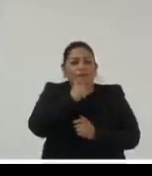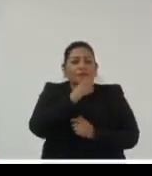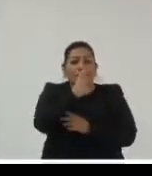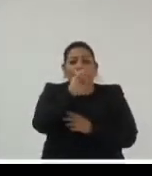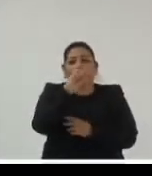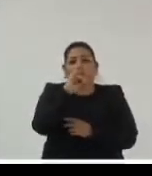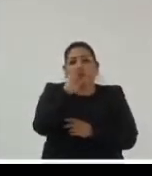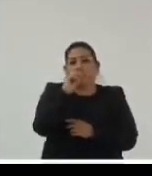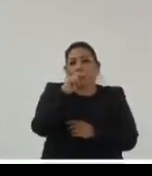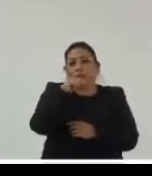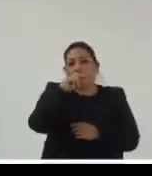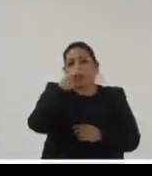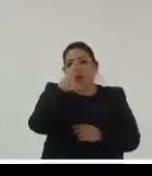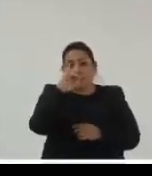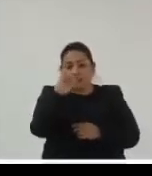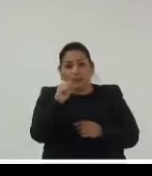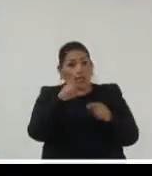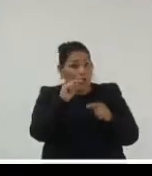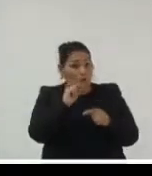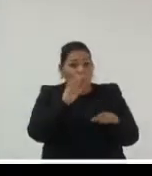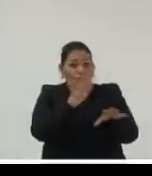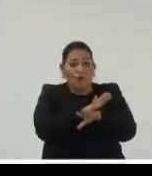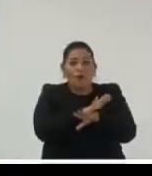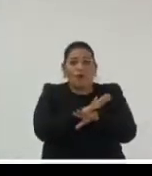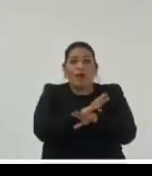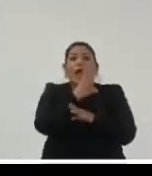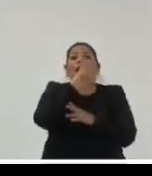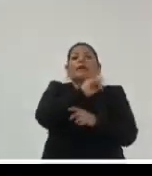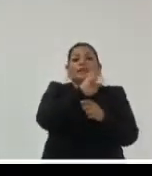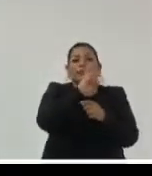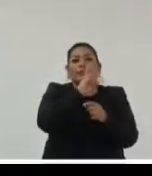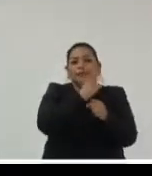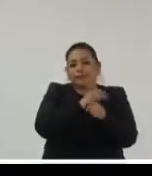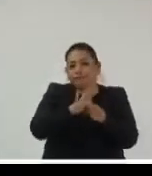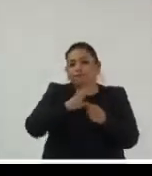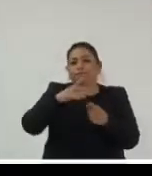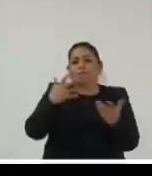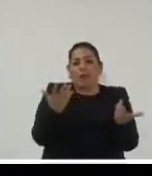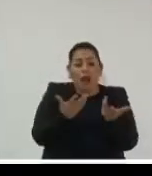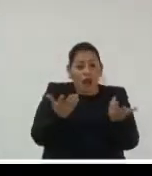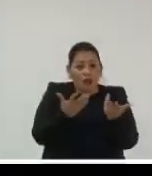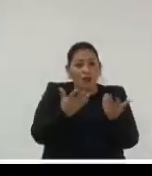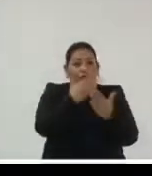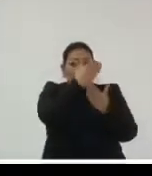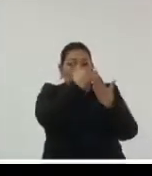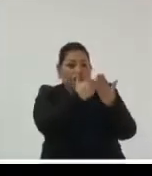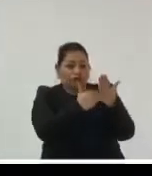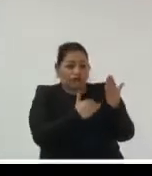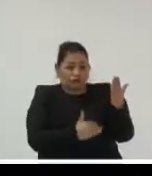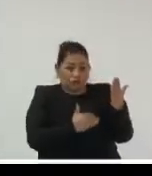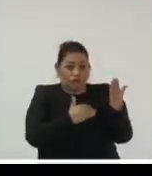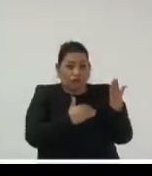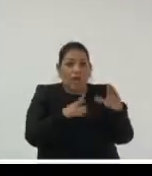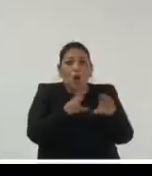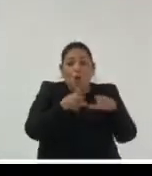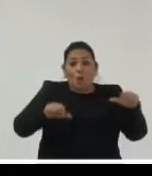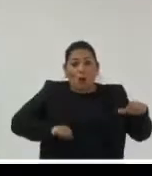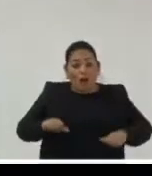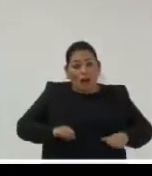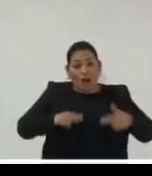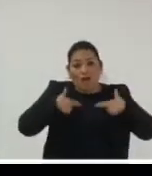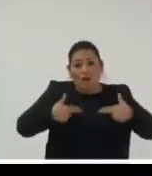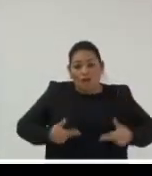entonces esto no cambia los datos y la información que se generan como subproducto de la actividad que hacemos como seres humanos